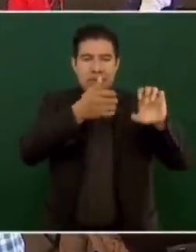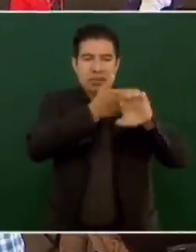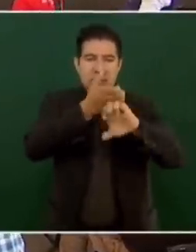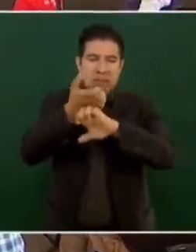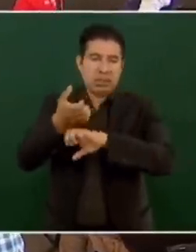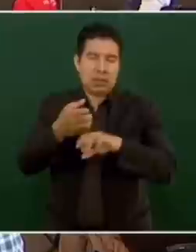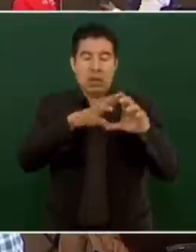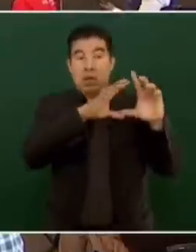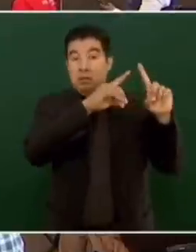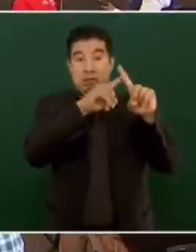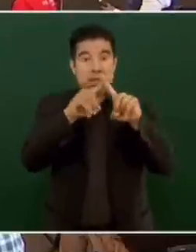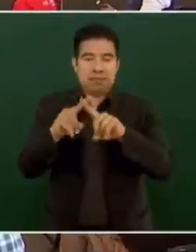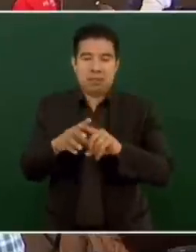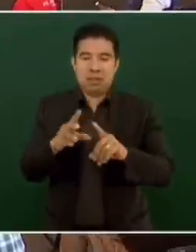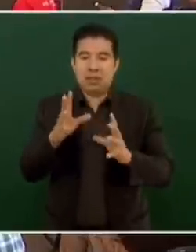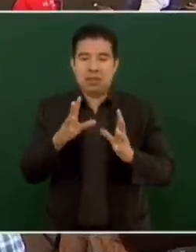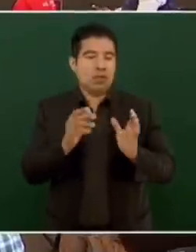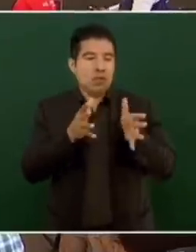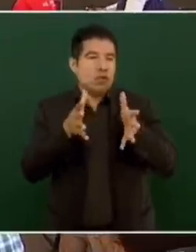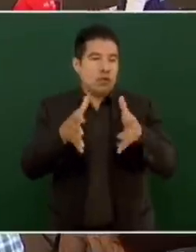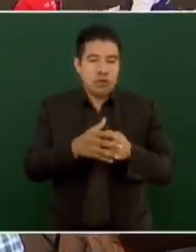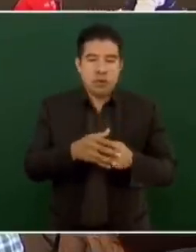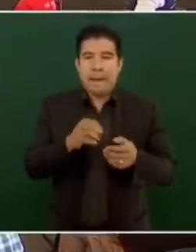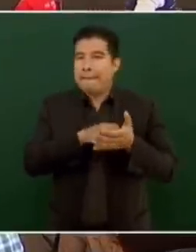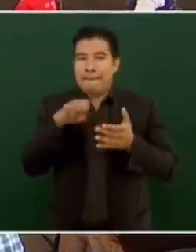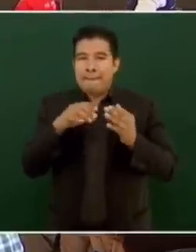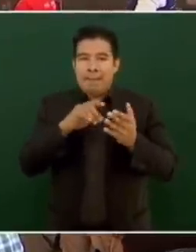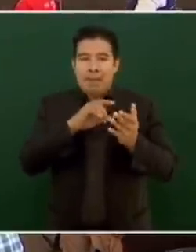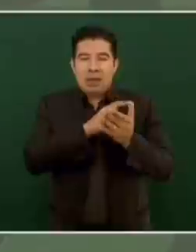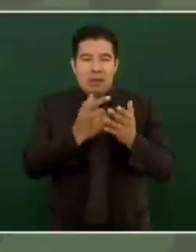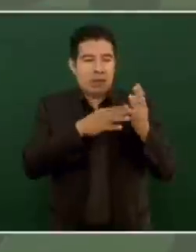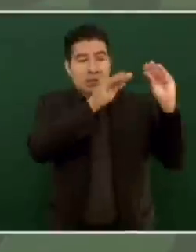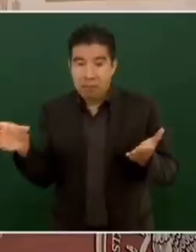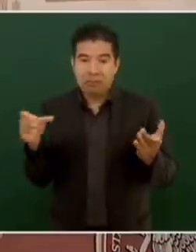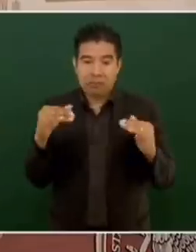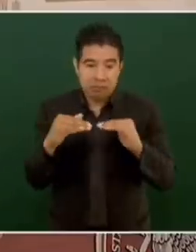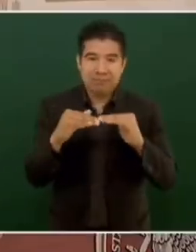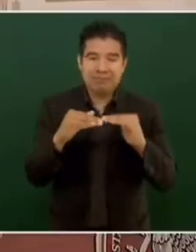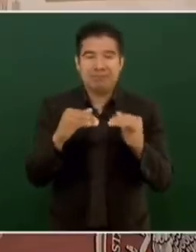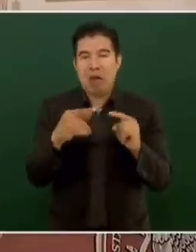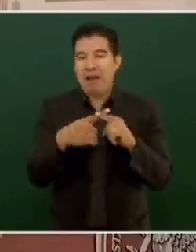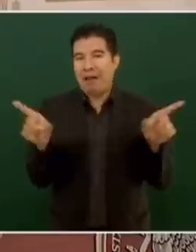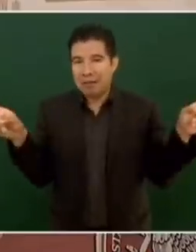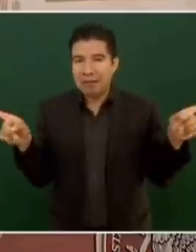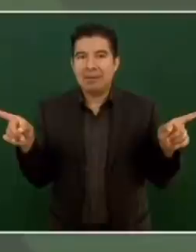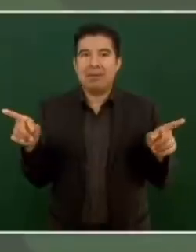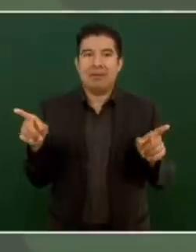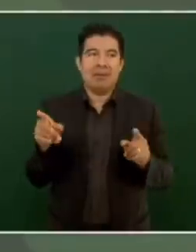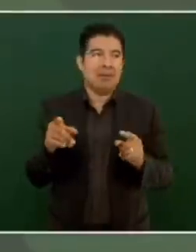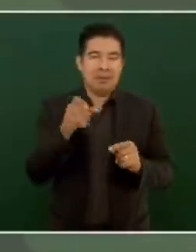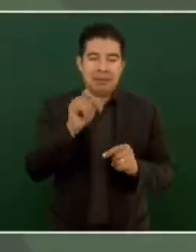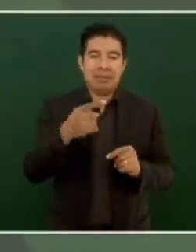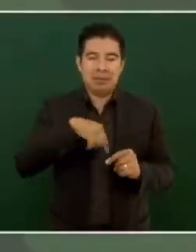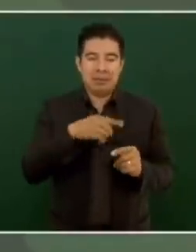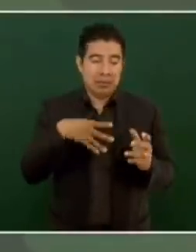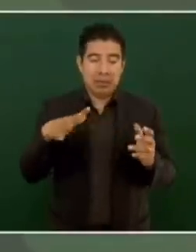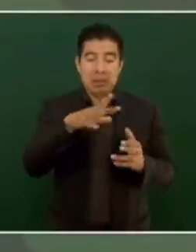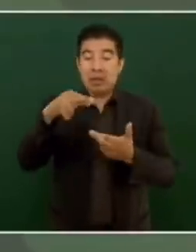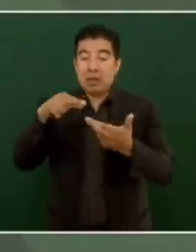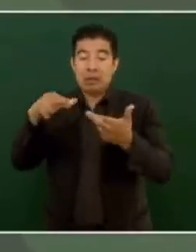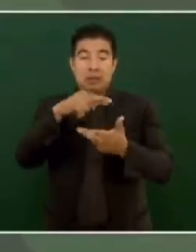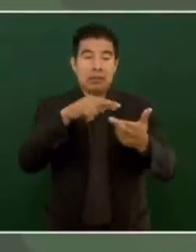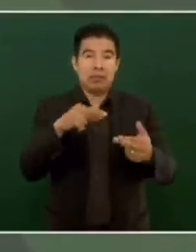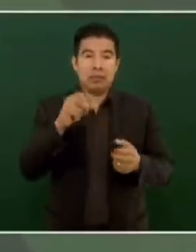no puede haber un libro de texto que se aplique por igual en todo el país. Tiene que contemplarse lo regional,